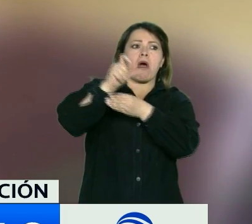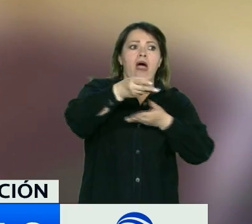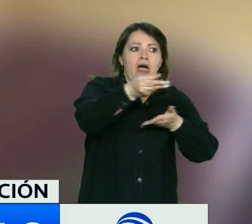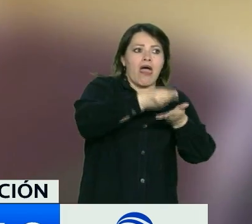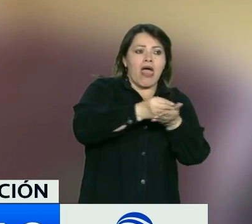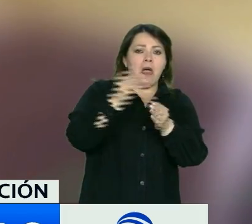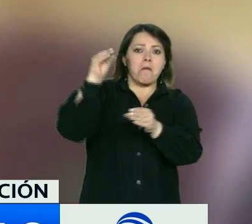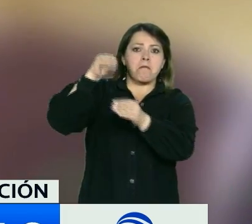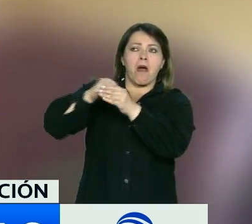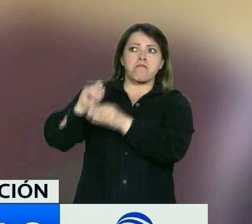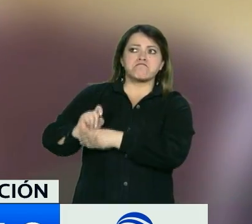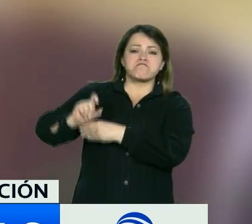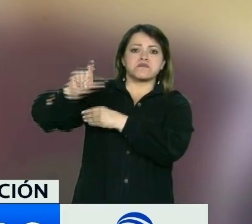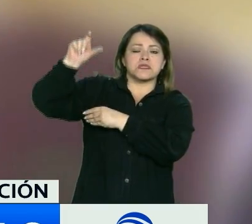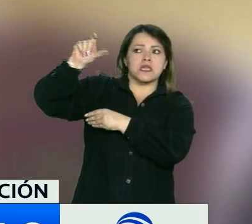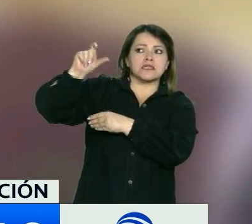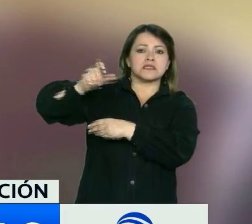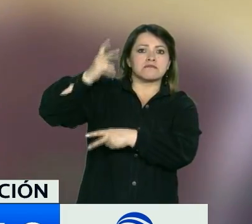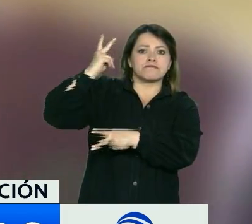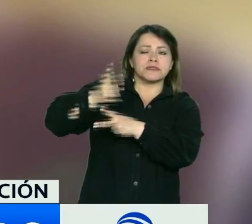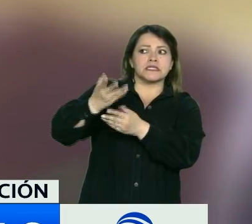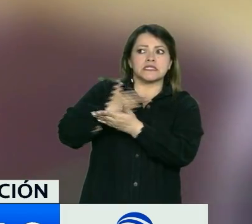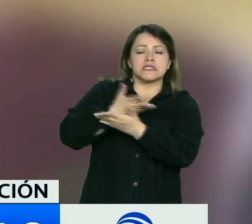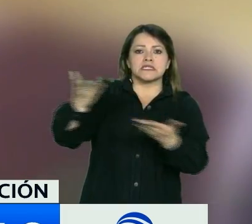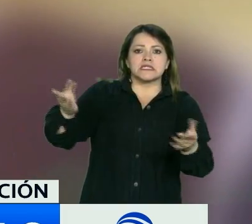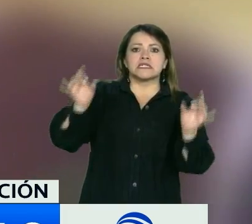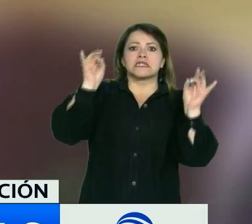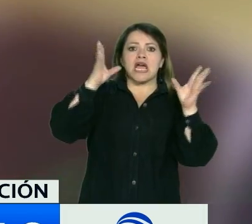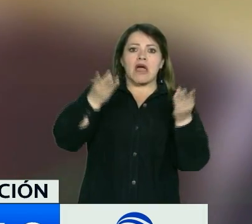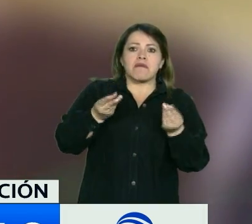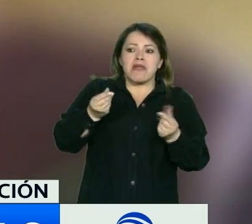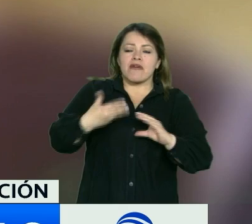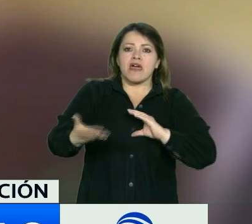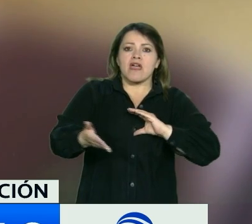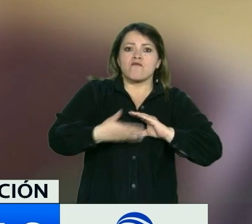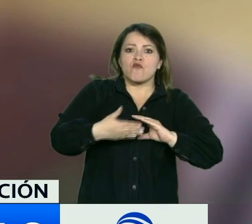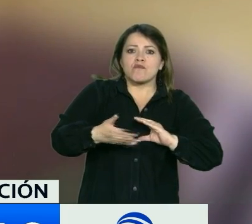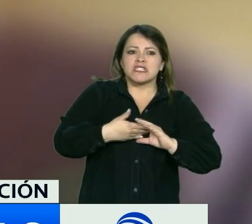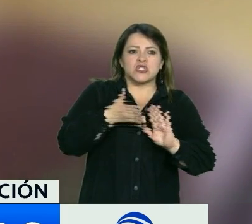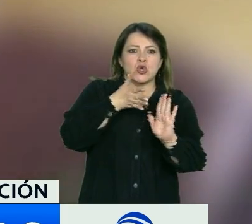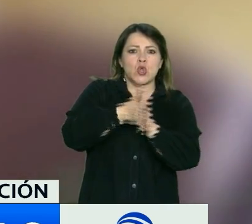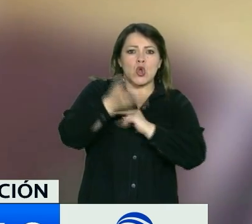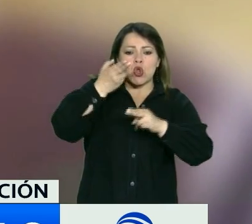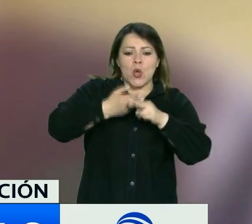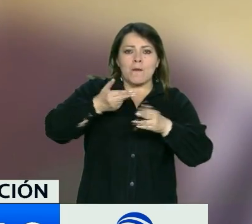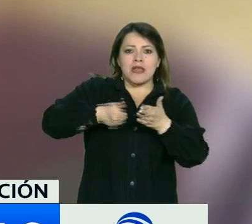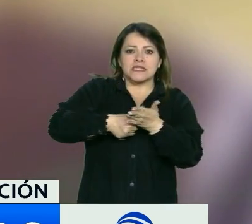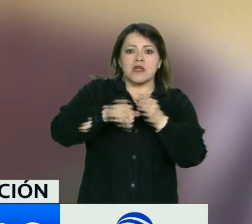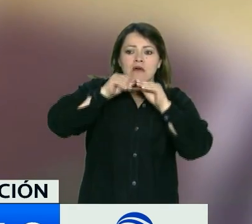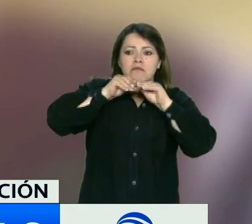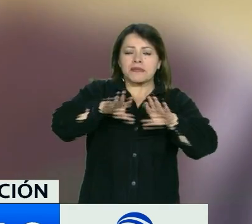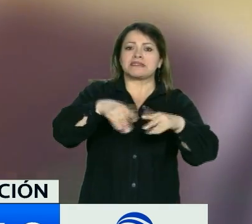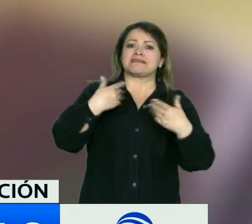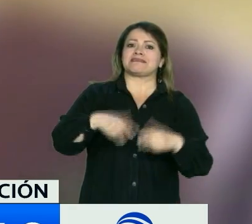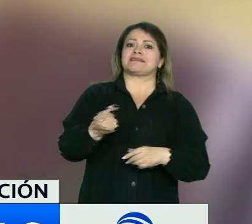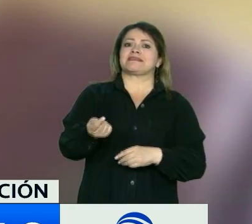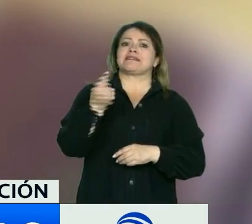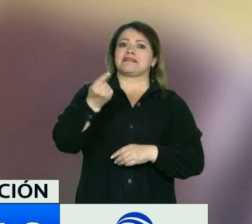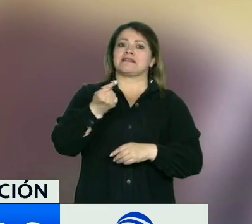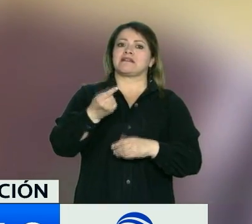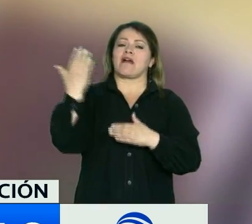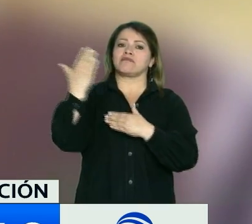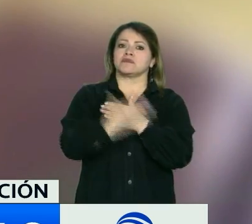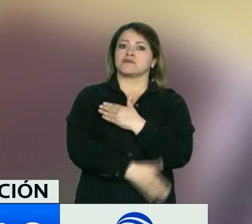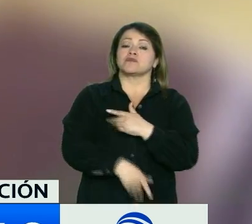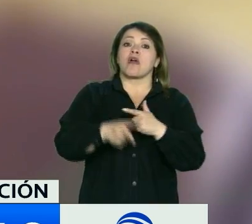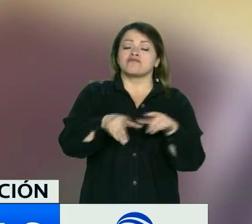Penal, como delitos, como es el caso de la violación a los datos personales y posiblemente un fraude procesal. Esta conducta,